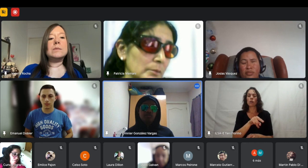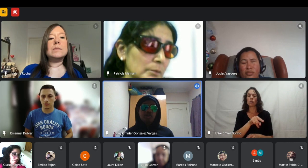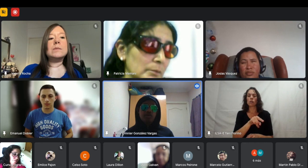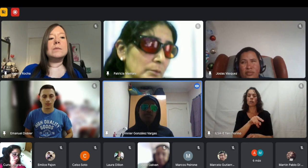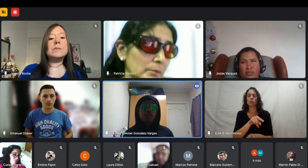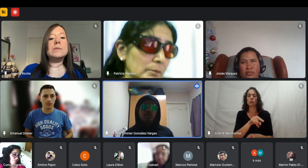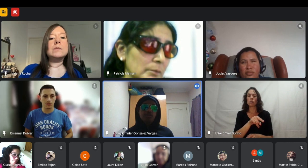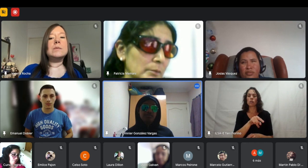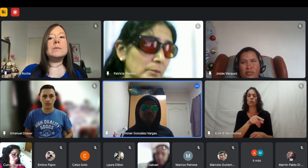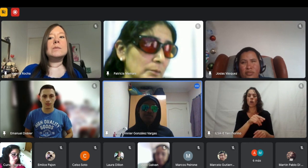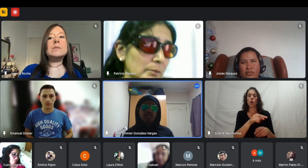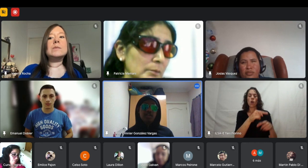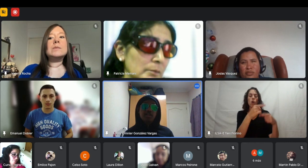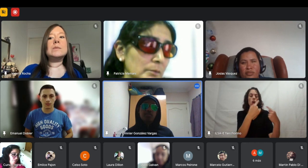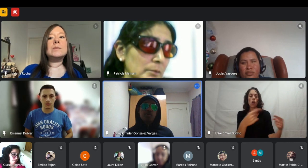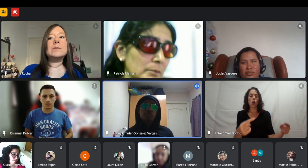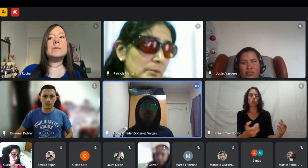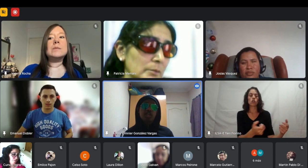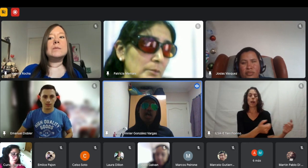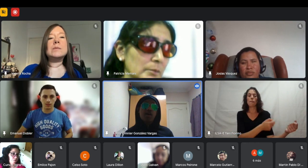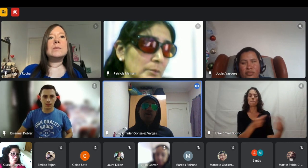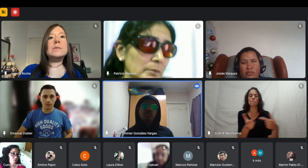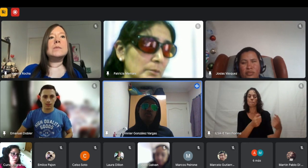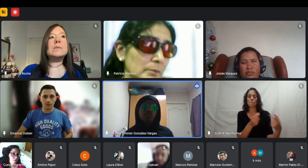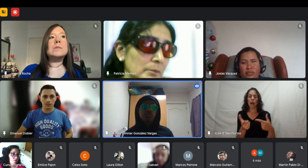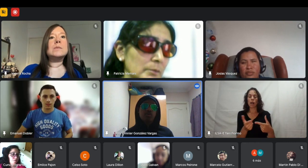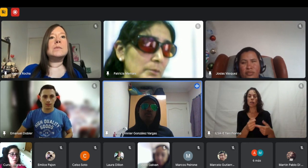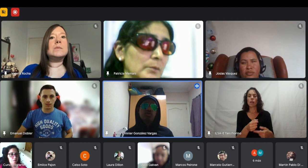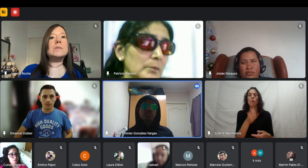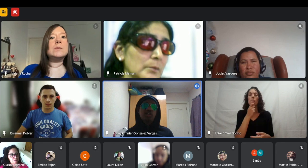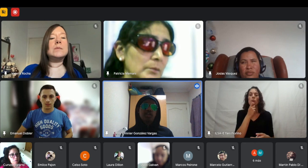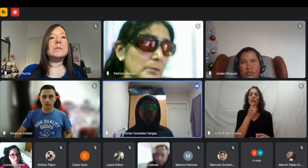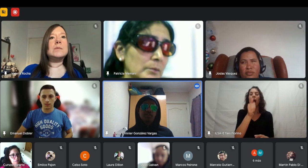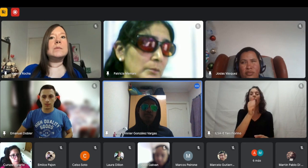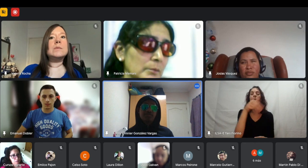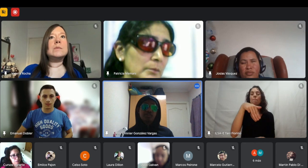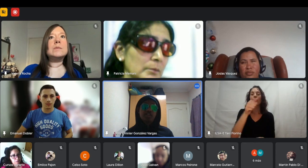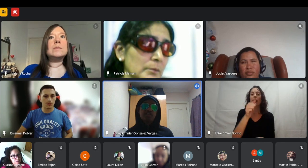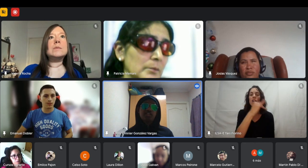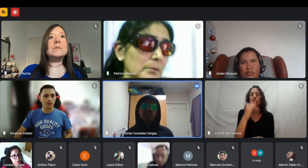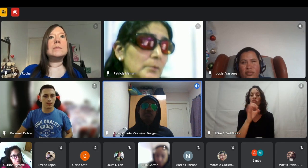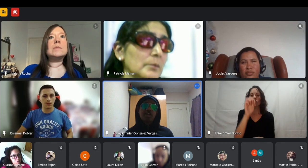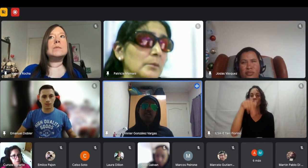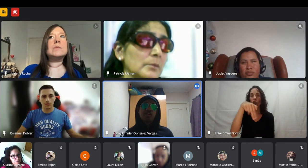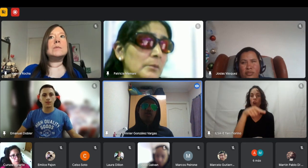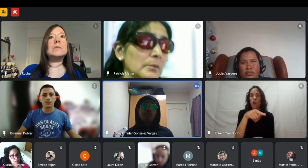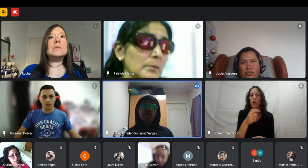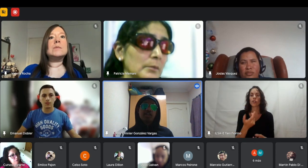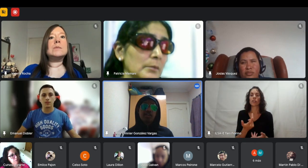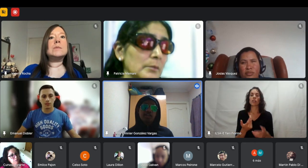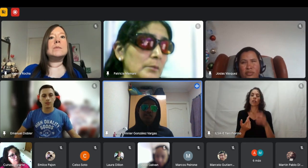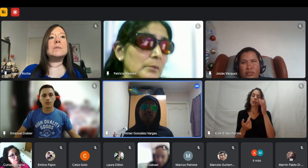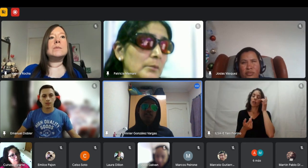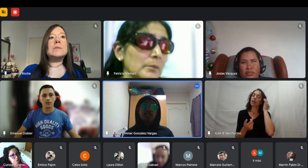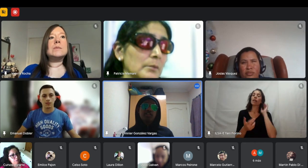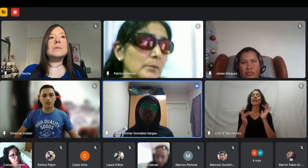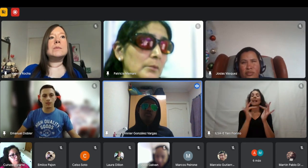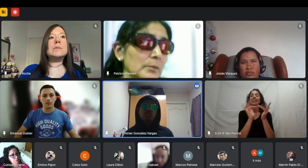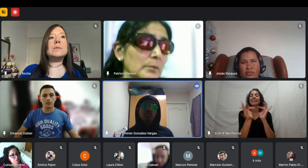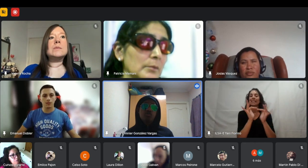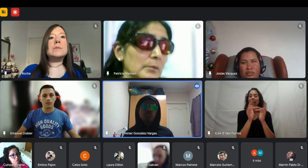pides por ejemplo productos de Amazon productos de distintas páginas de compra que